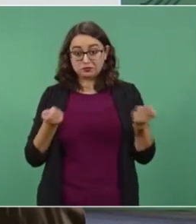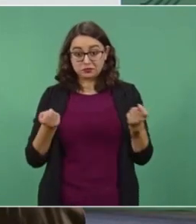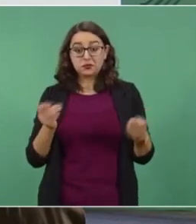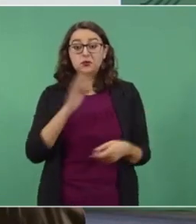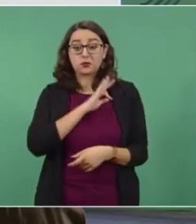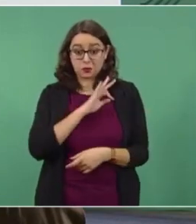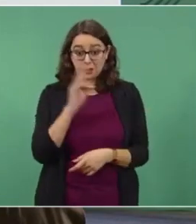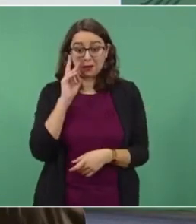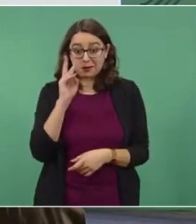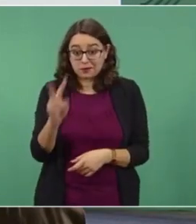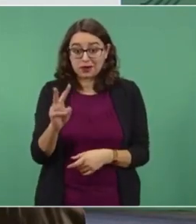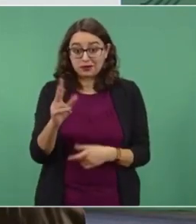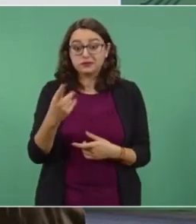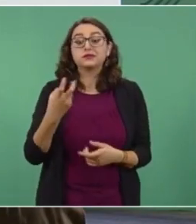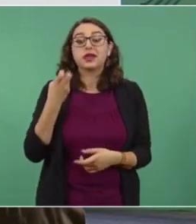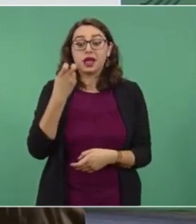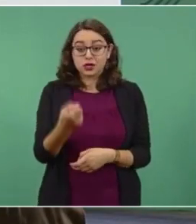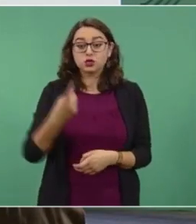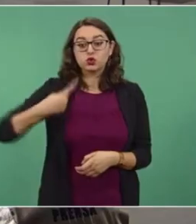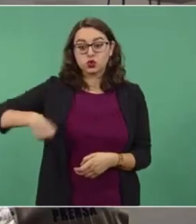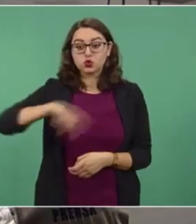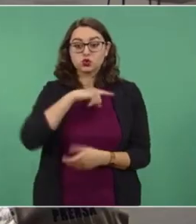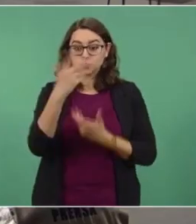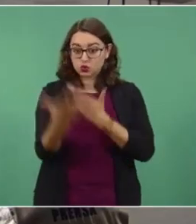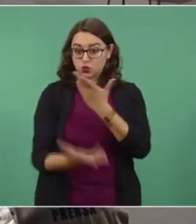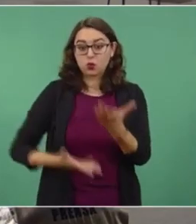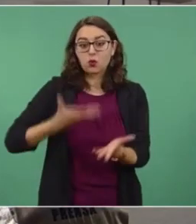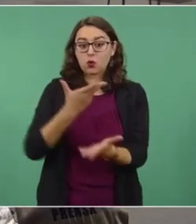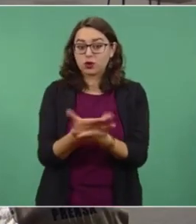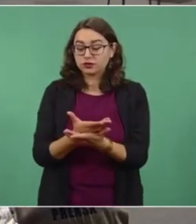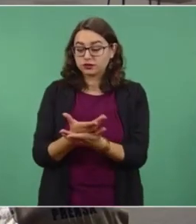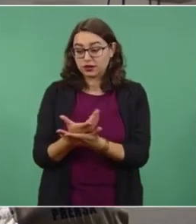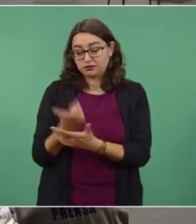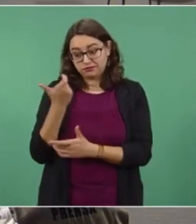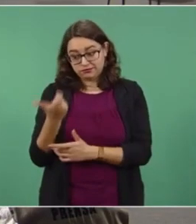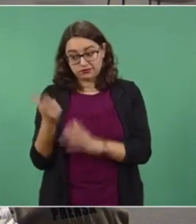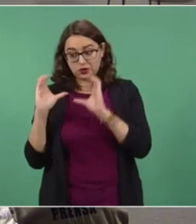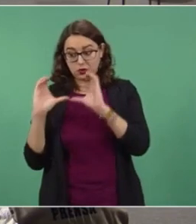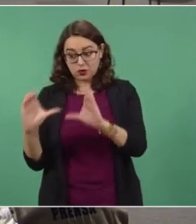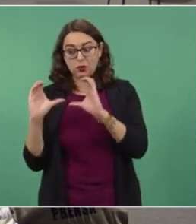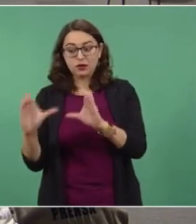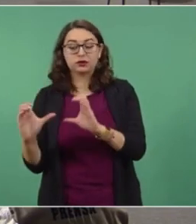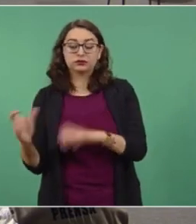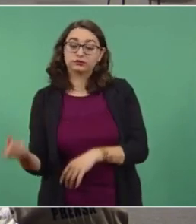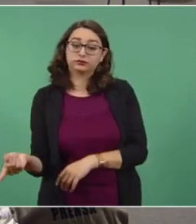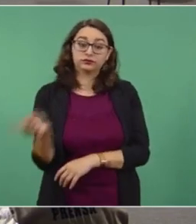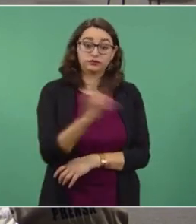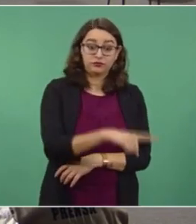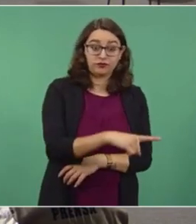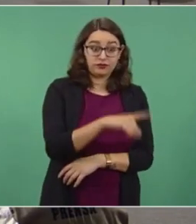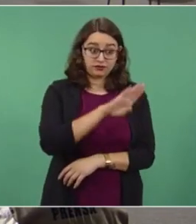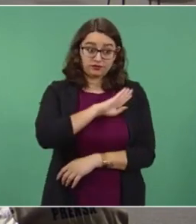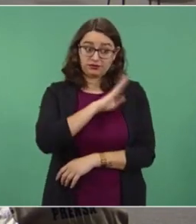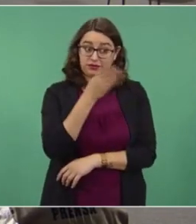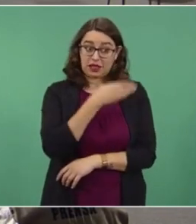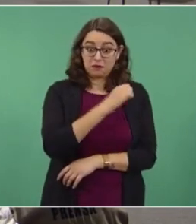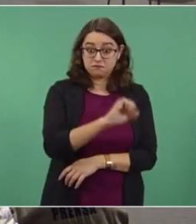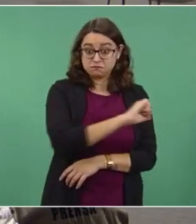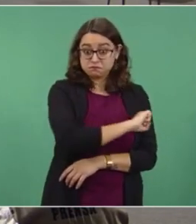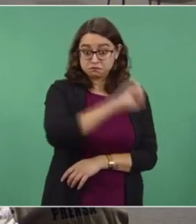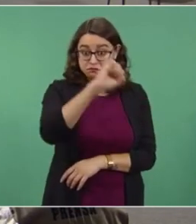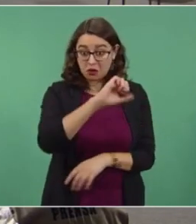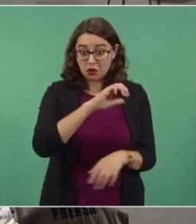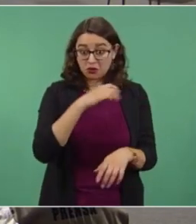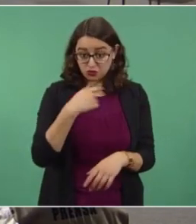esto es lo que se está proponiendo, esto es lo que se está cuidando y esto era el modelo que si no actuamos es a donde nos van a